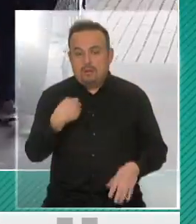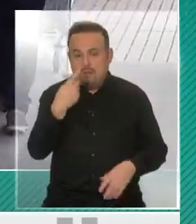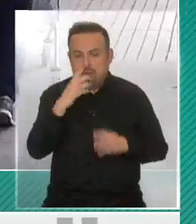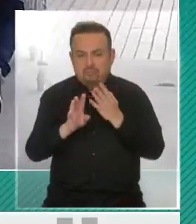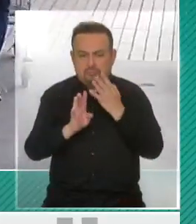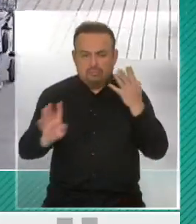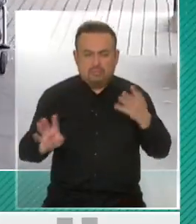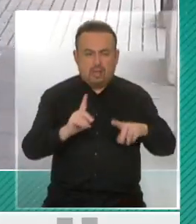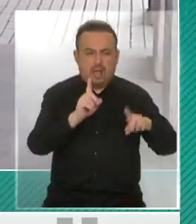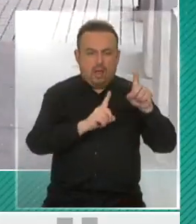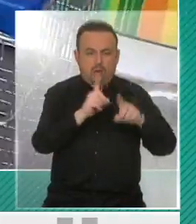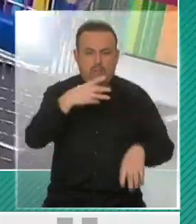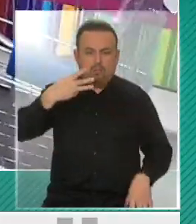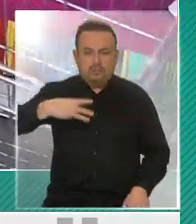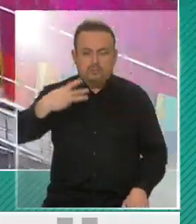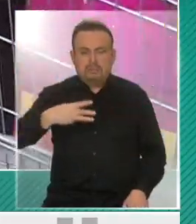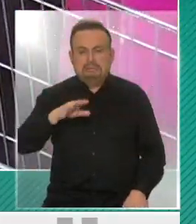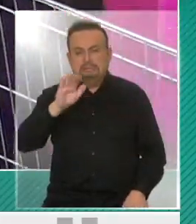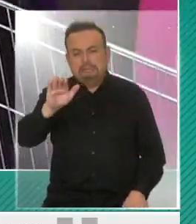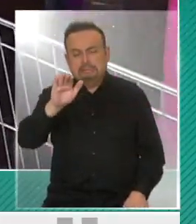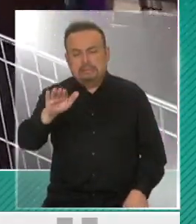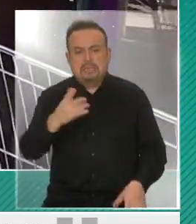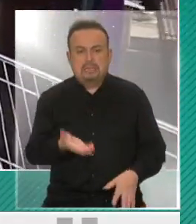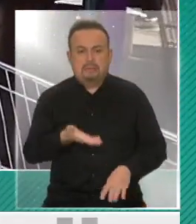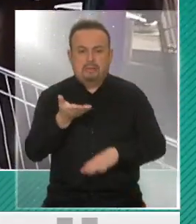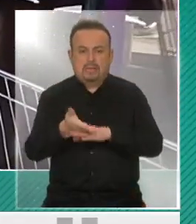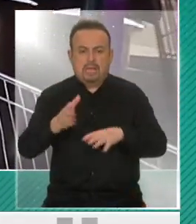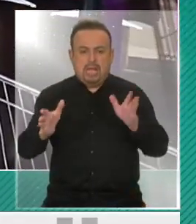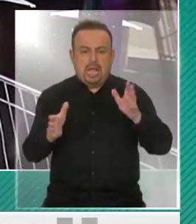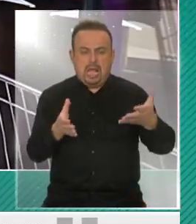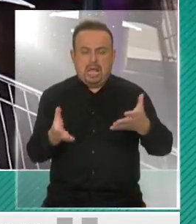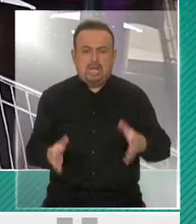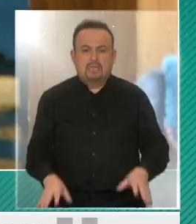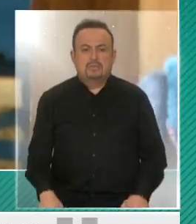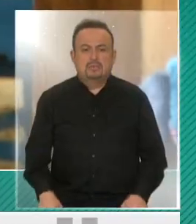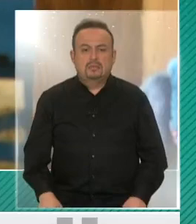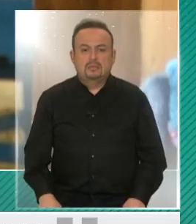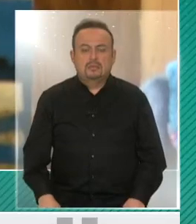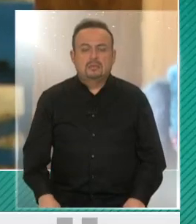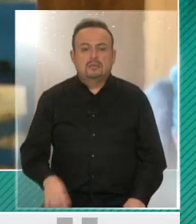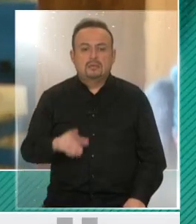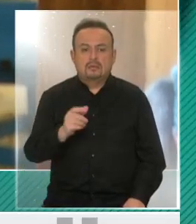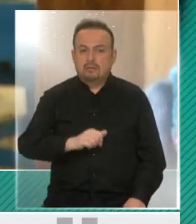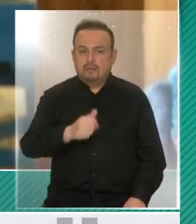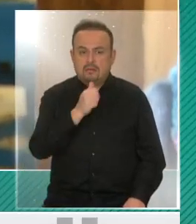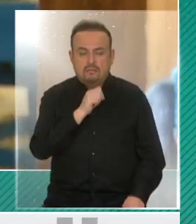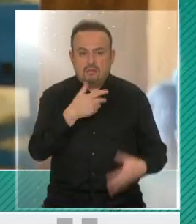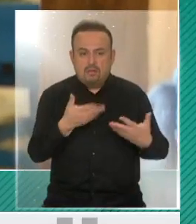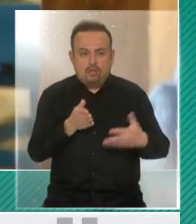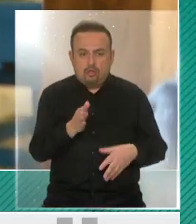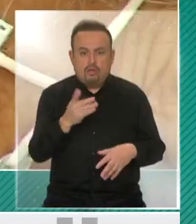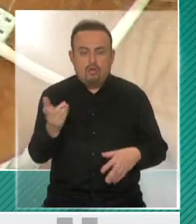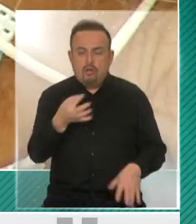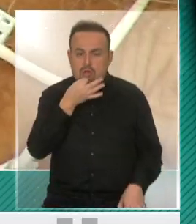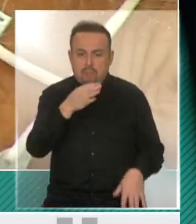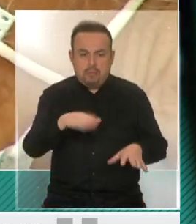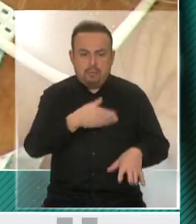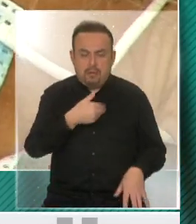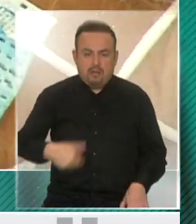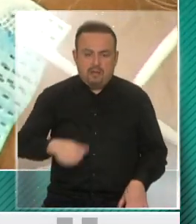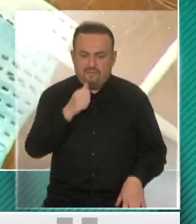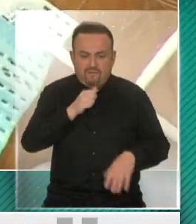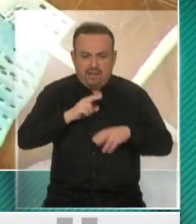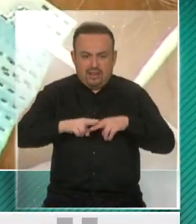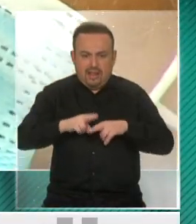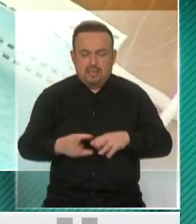filas en algunos municipios de gente que fue directamente a buscar esas cajas cuando todavía, de acuerdo a lo que reconoce el propio presidente, no